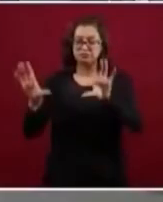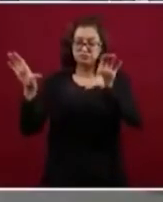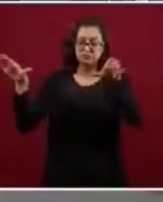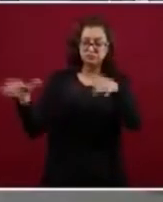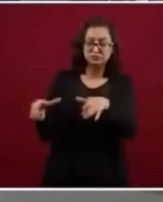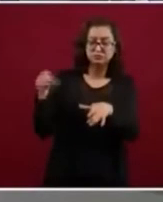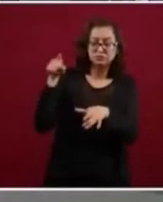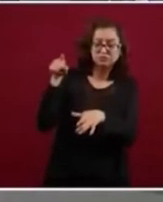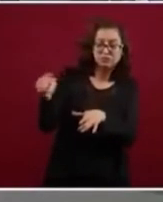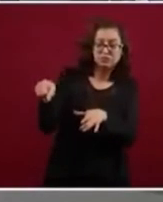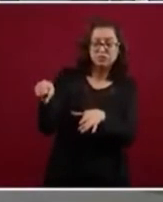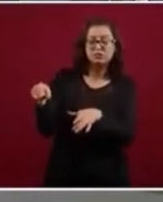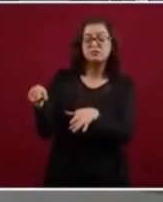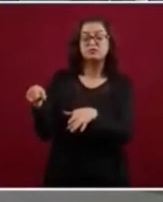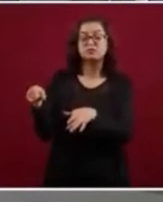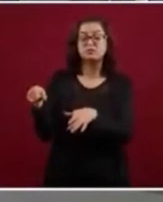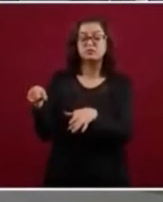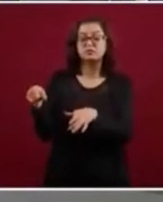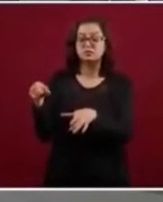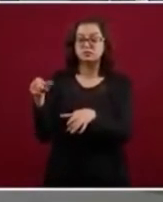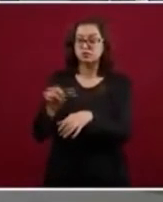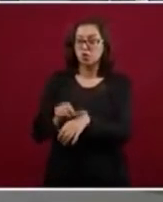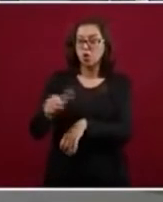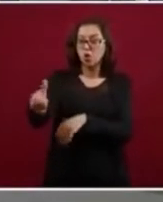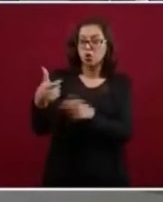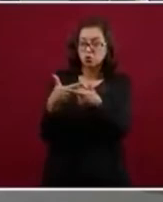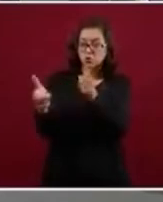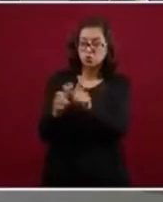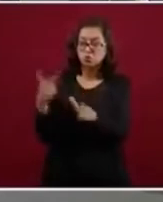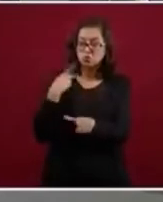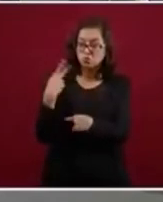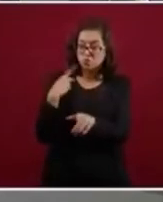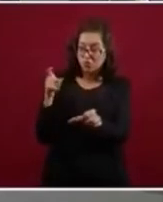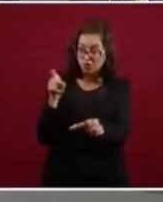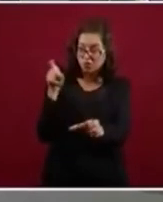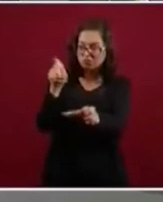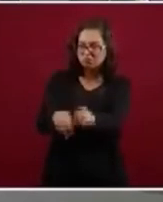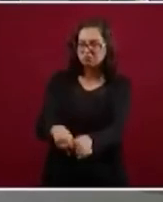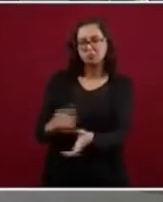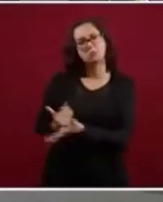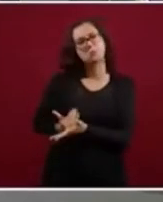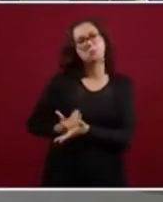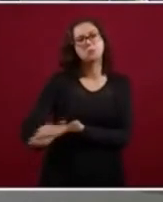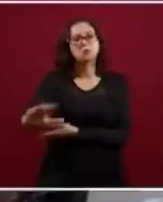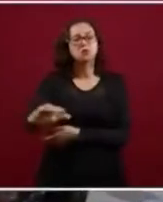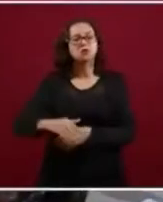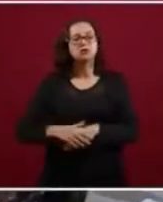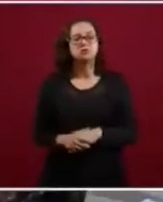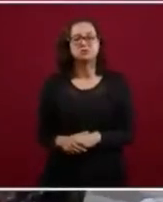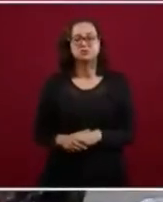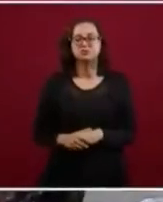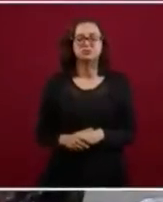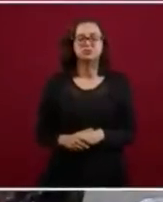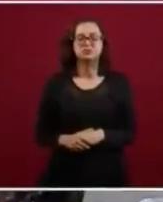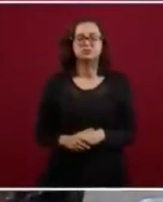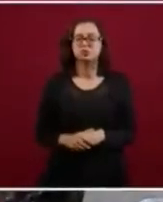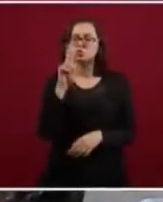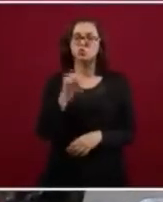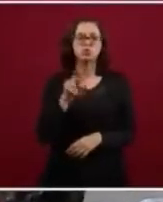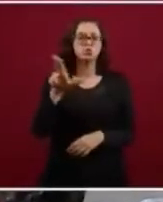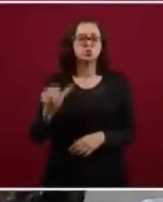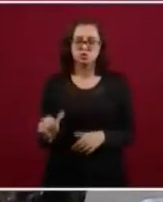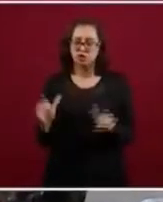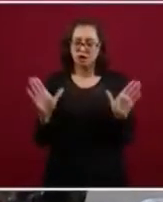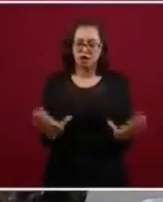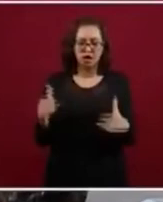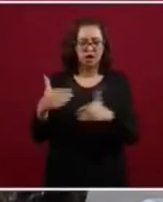pertenecía a la oposición, no le llegaba ni siquiera a la